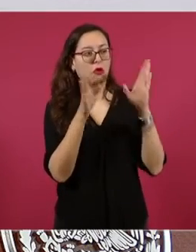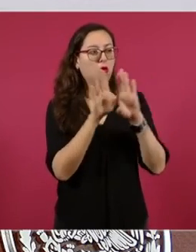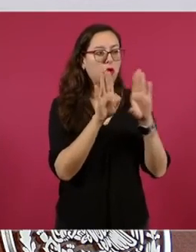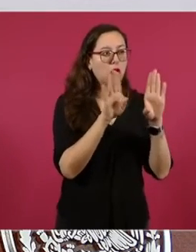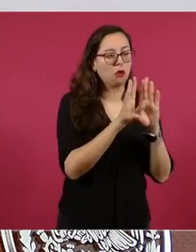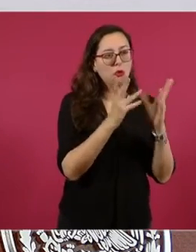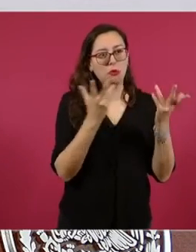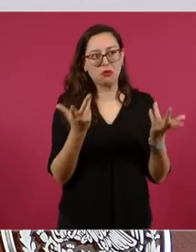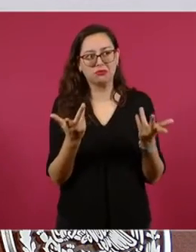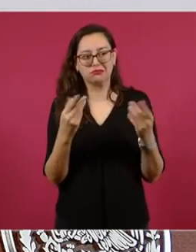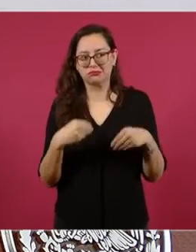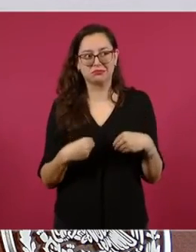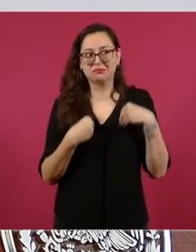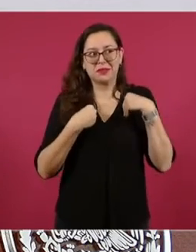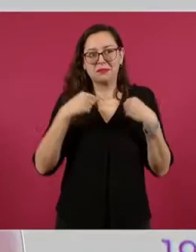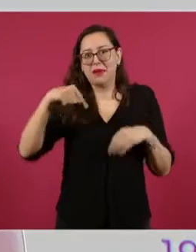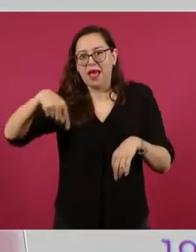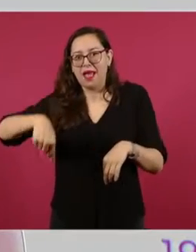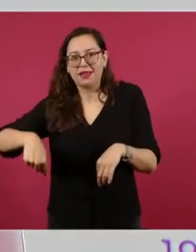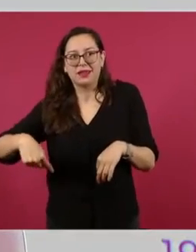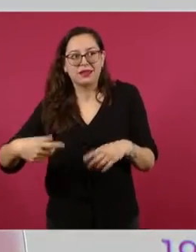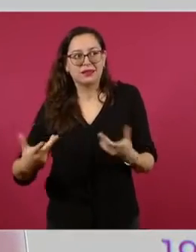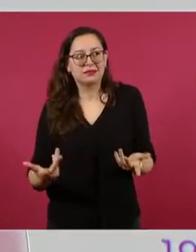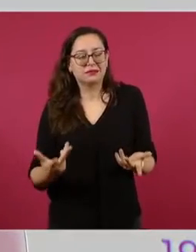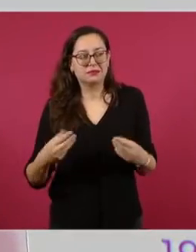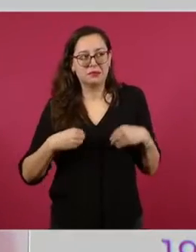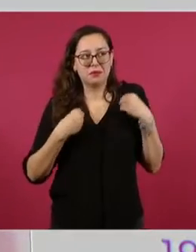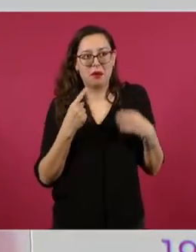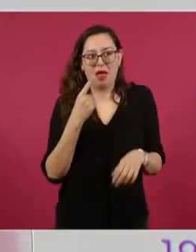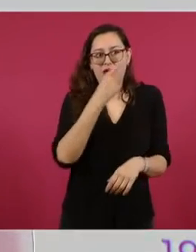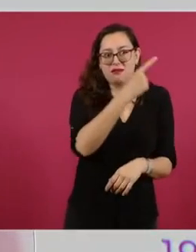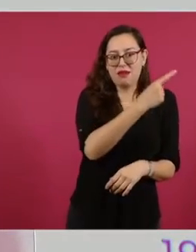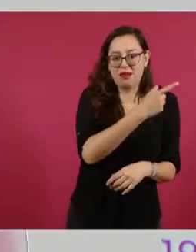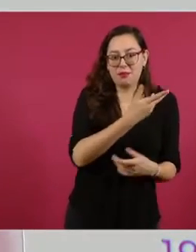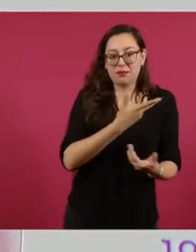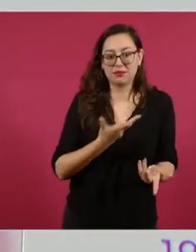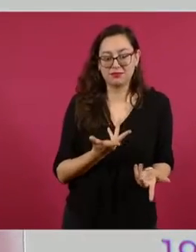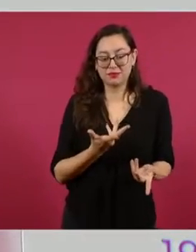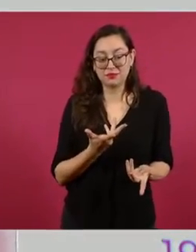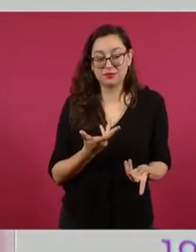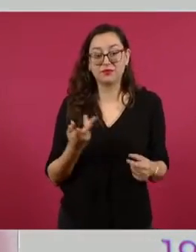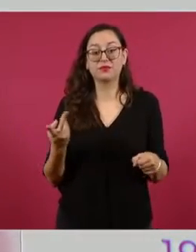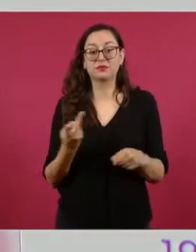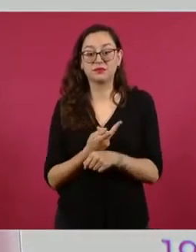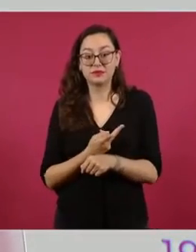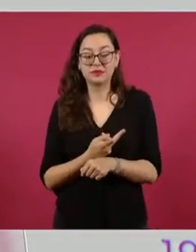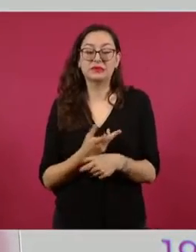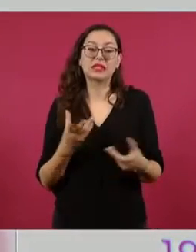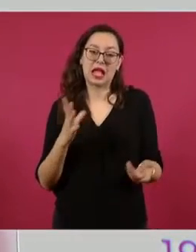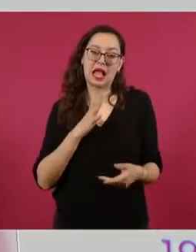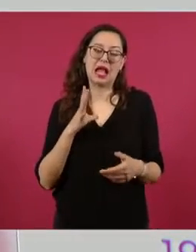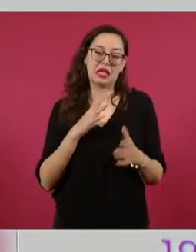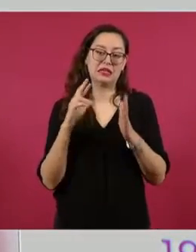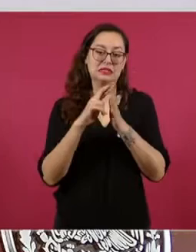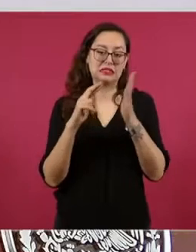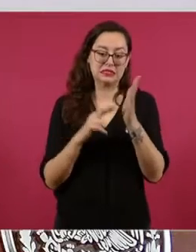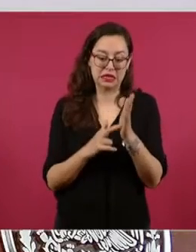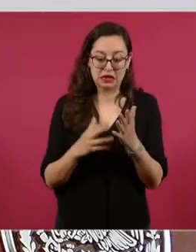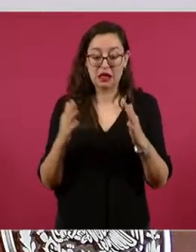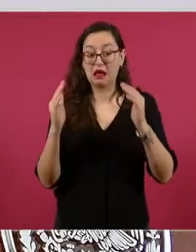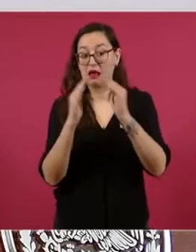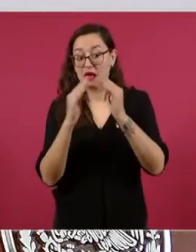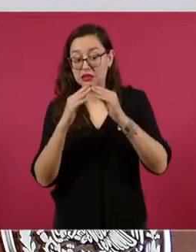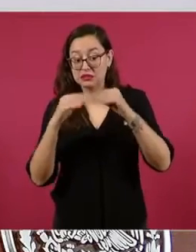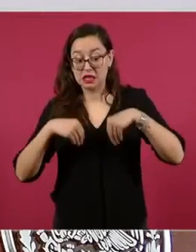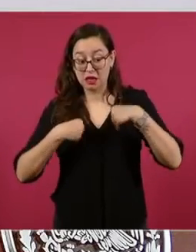la estrategia, los tiempos, los cómos. Porque aquí en México pedimos comprobante de domicilio, acta de